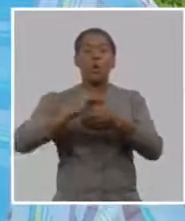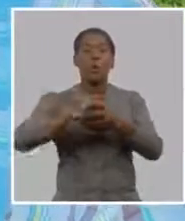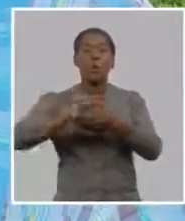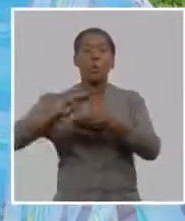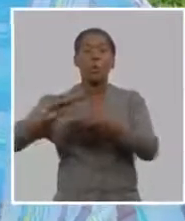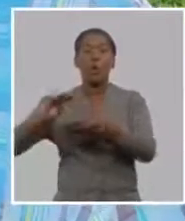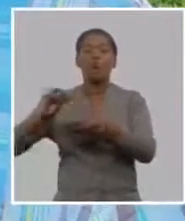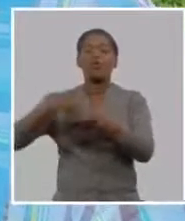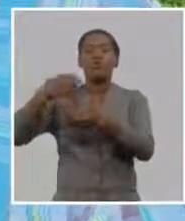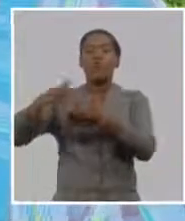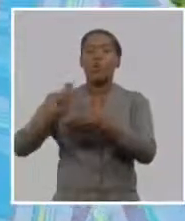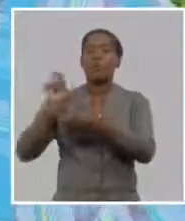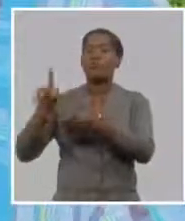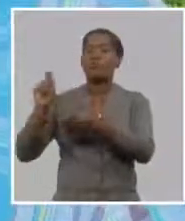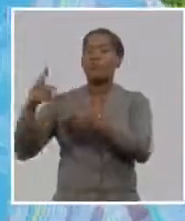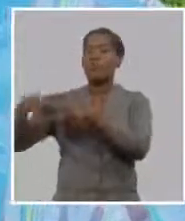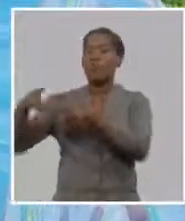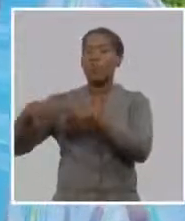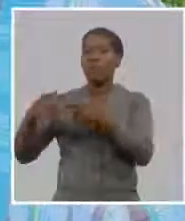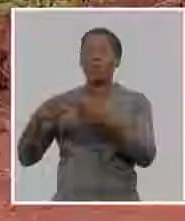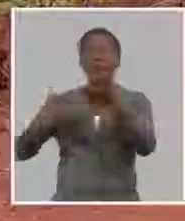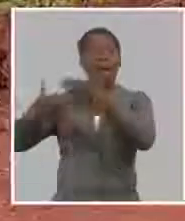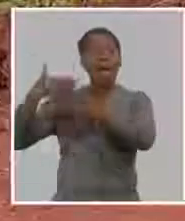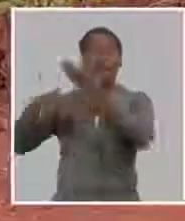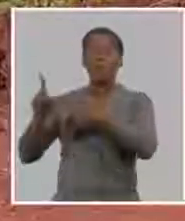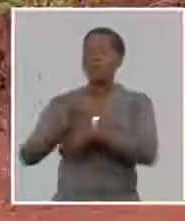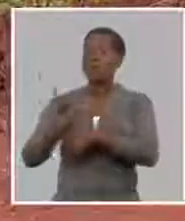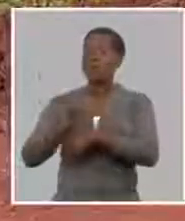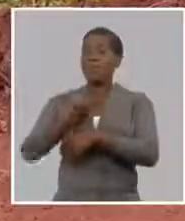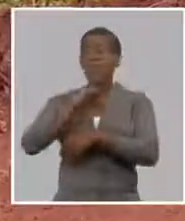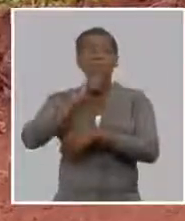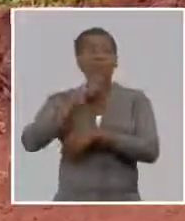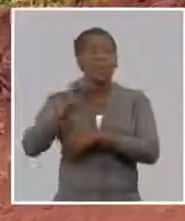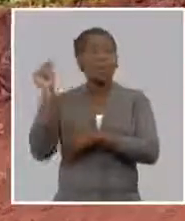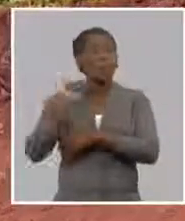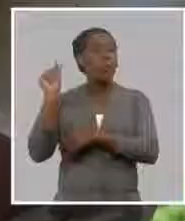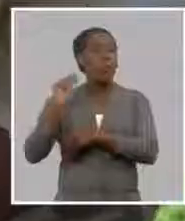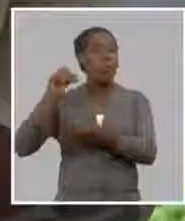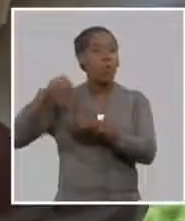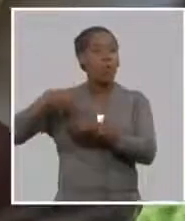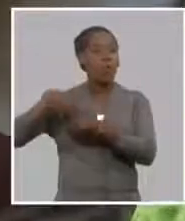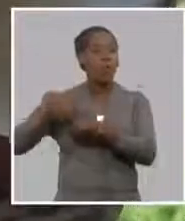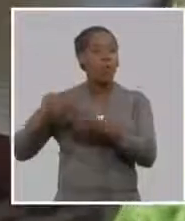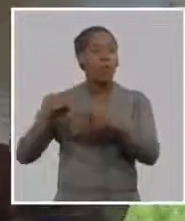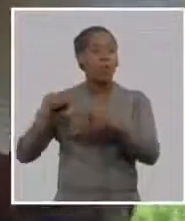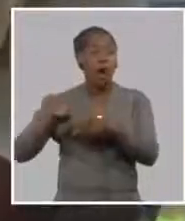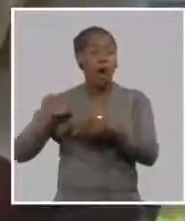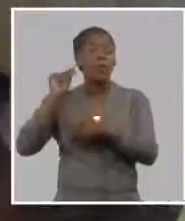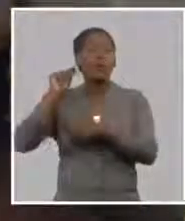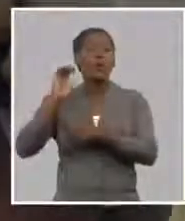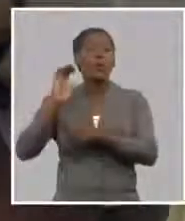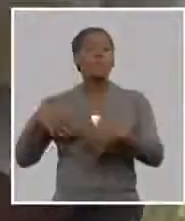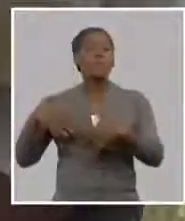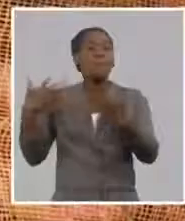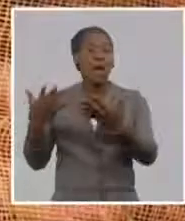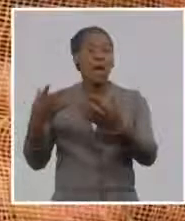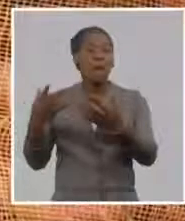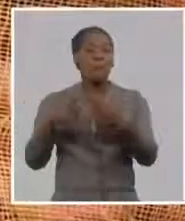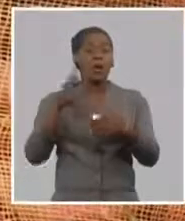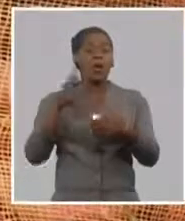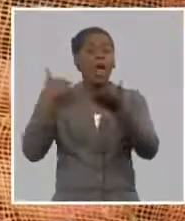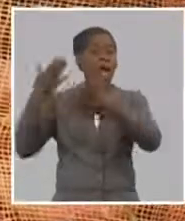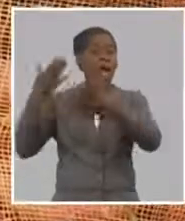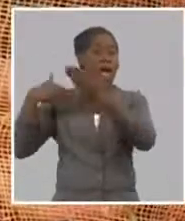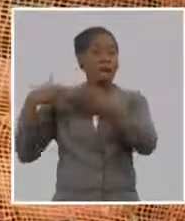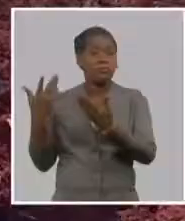el otorgamiento de crédito no cubría la ficha de costo de los cultivos entonces aún habiendo subido un poquito la compra de los productores todavía esto